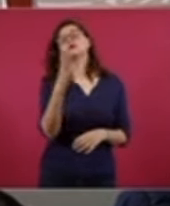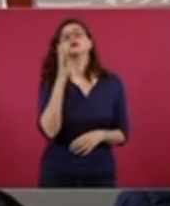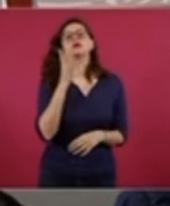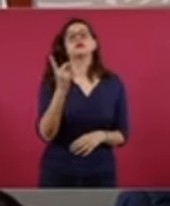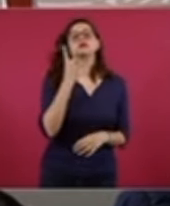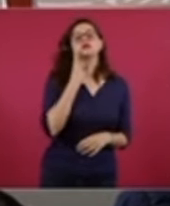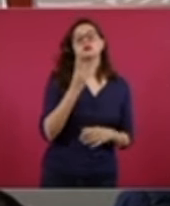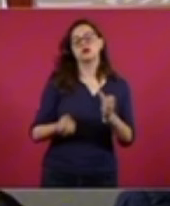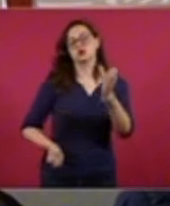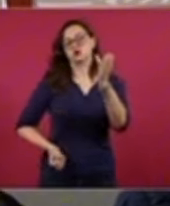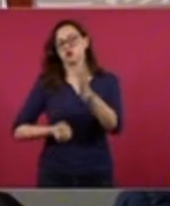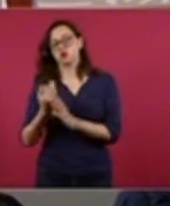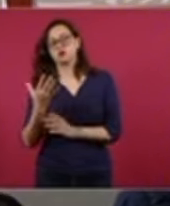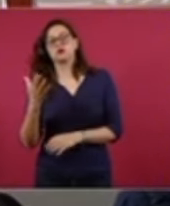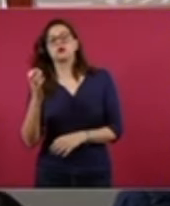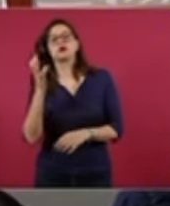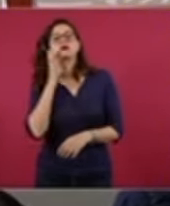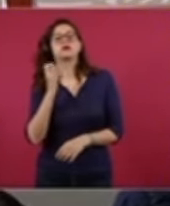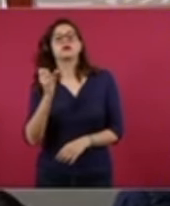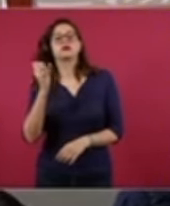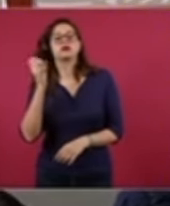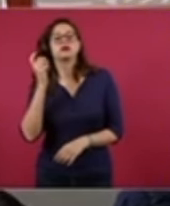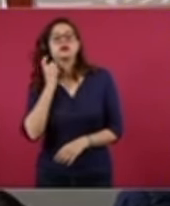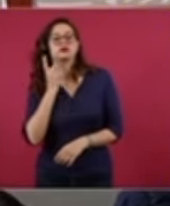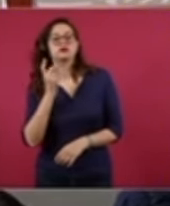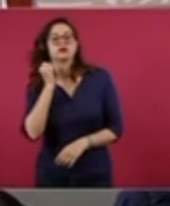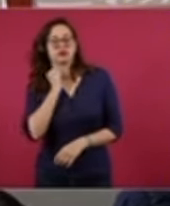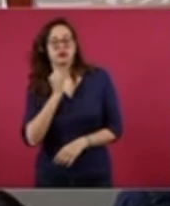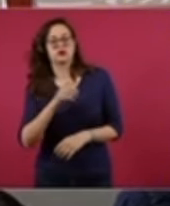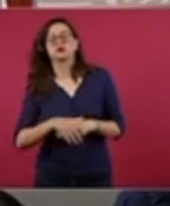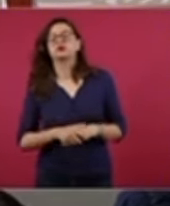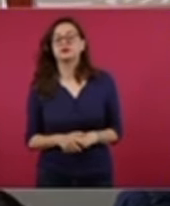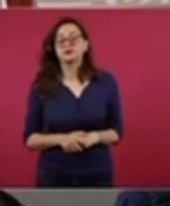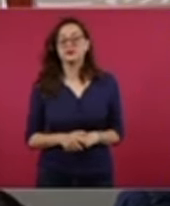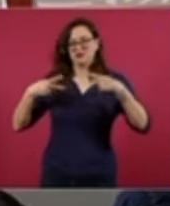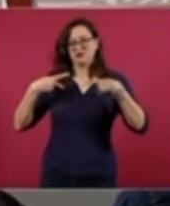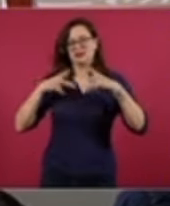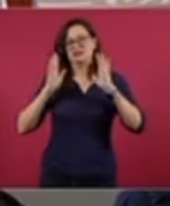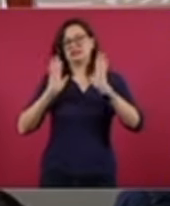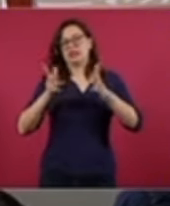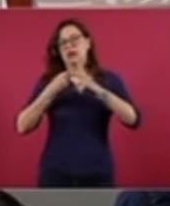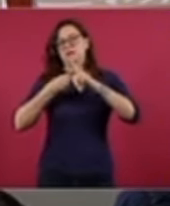sobrerepresentación. Entonces, vamos a hablar sobre este tema.